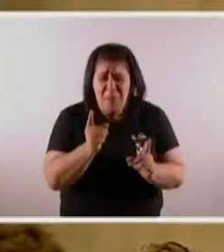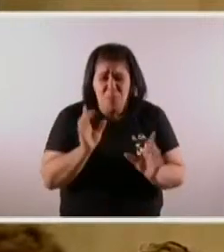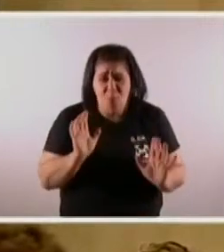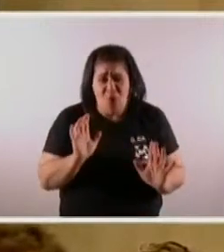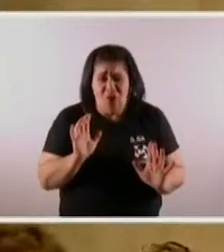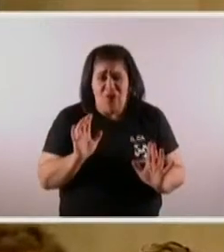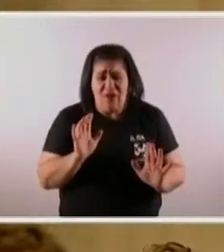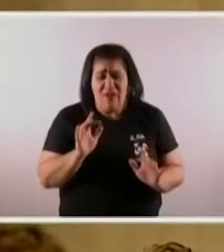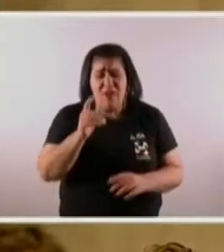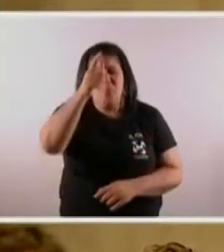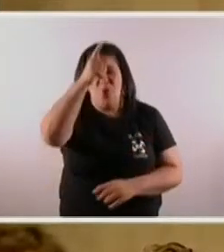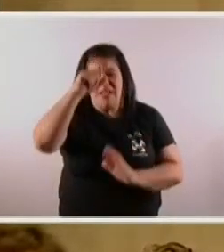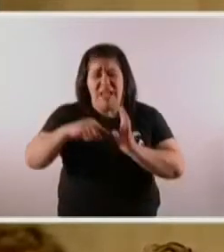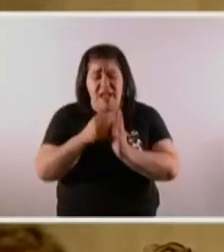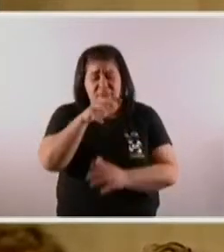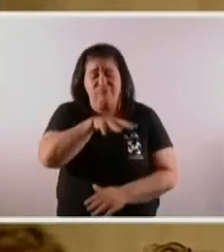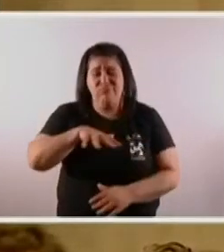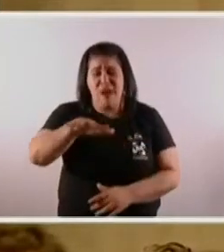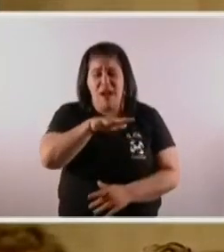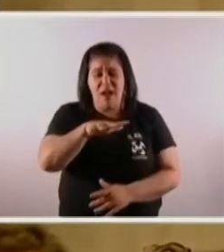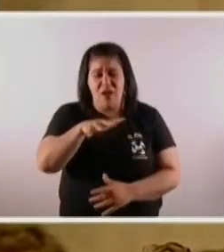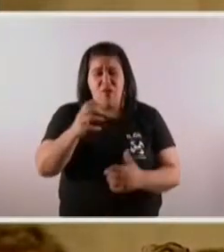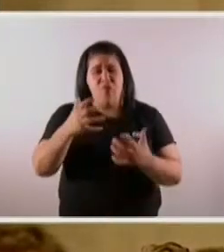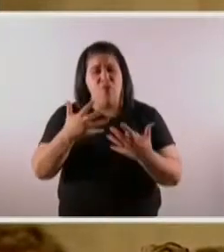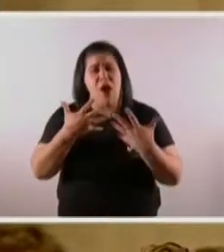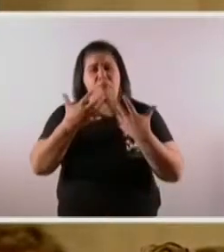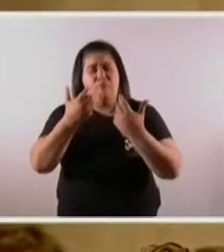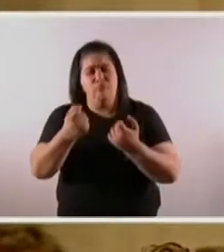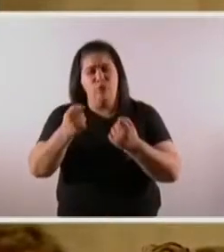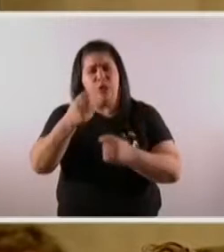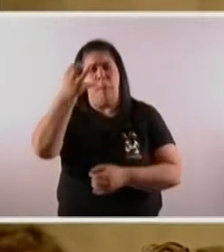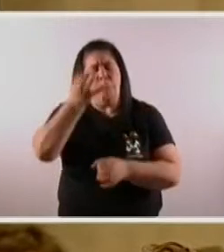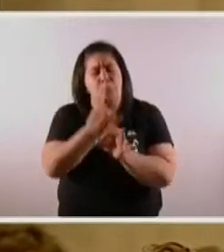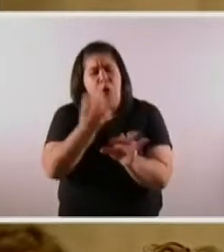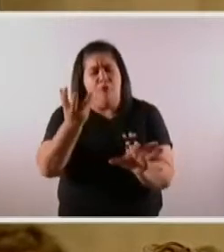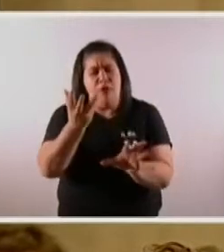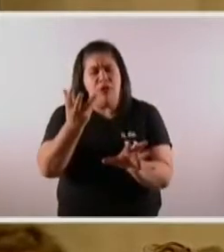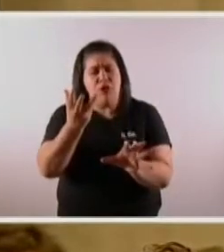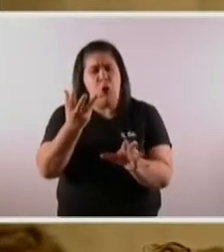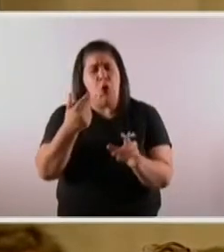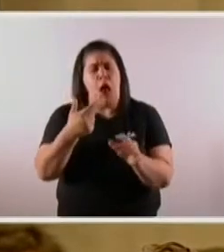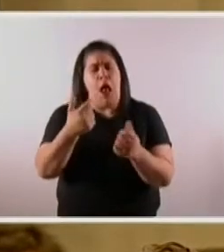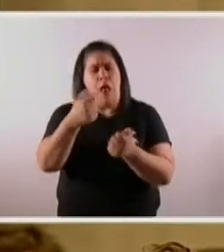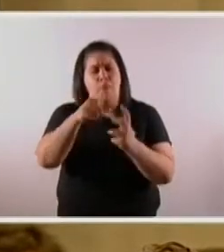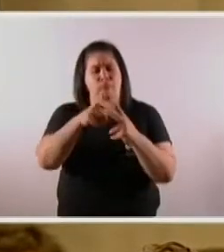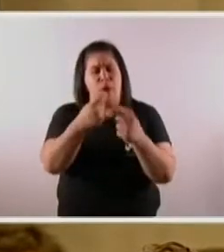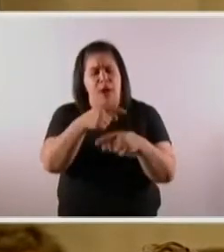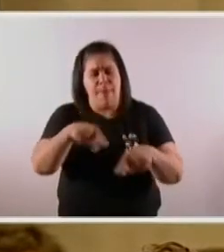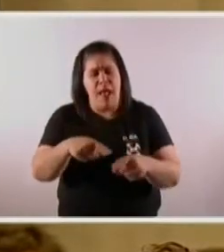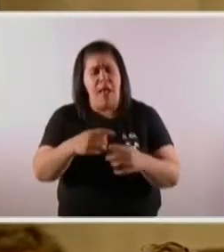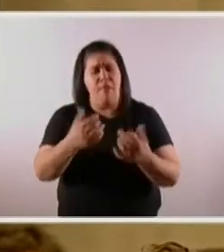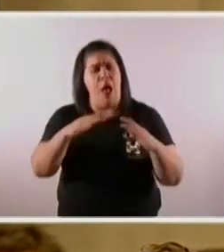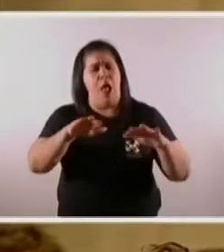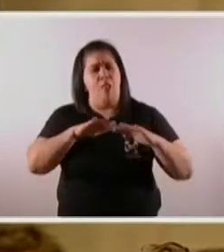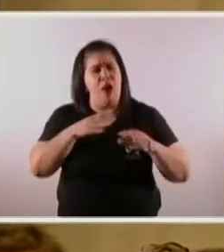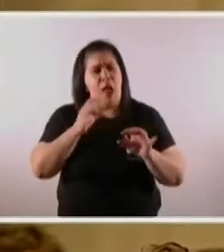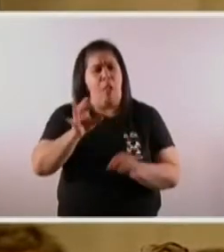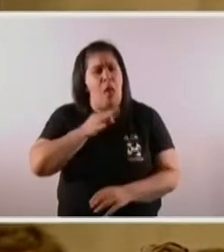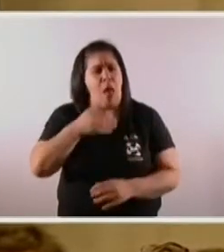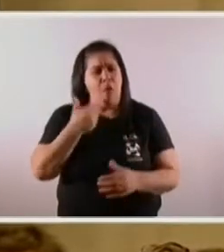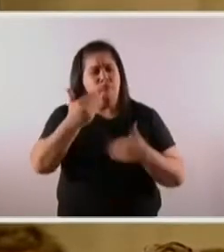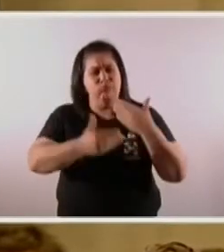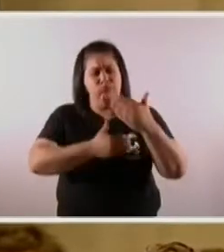La policía de la ciudad es una fuerza profesional que está muy bien equipada, muy bien entrenada, con mucho esfuerzo de años,